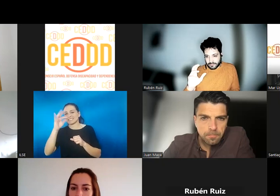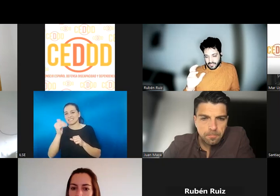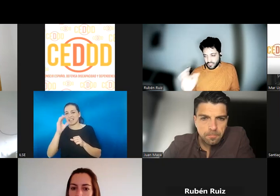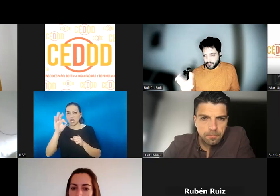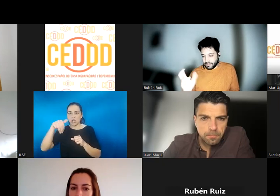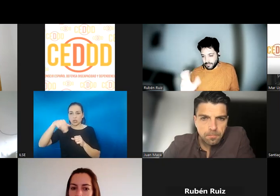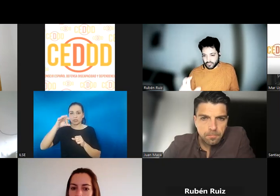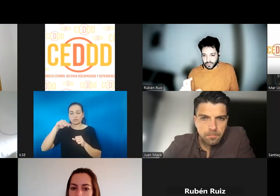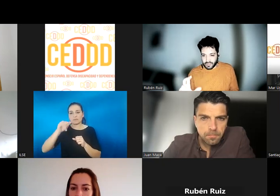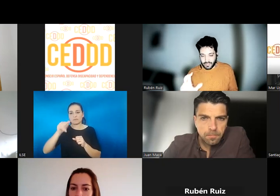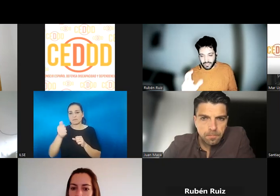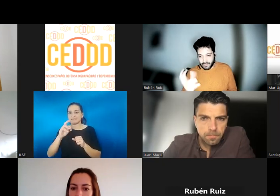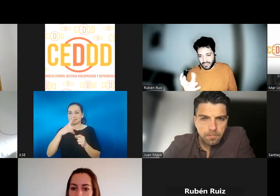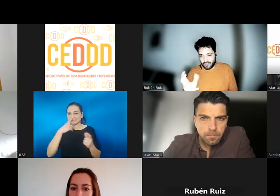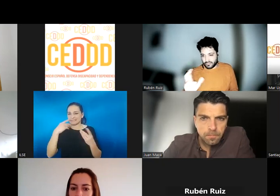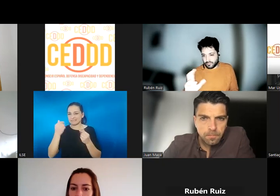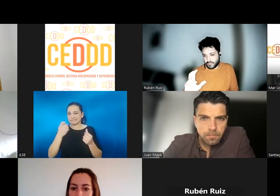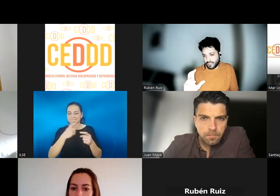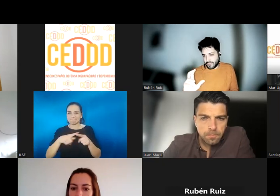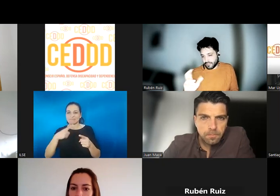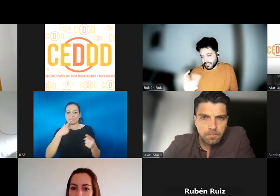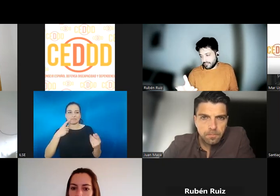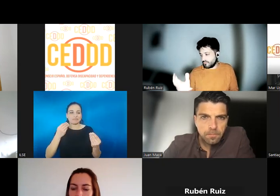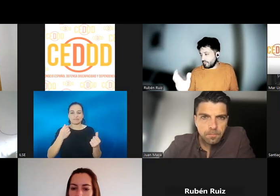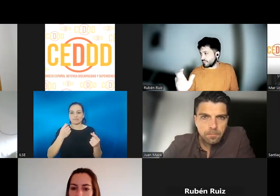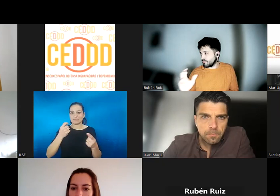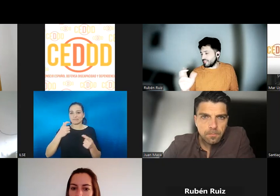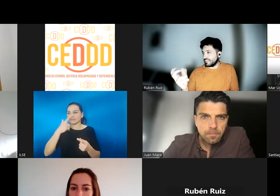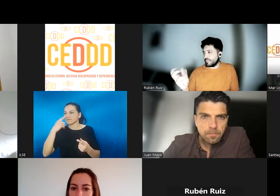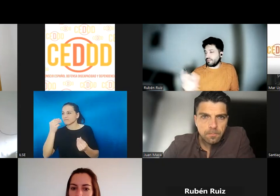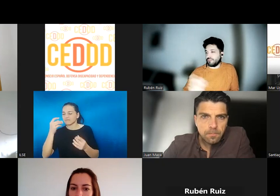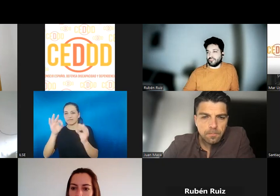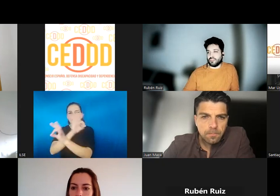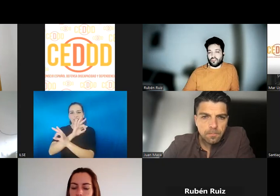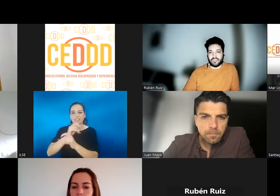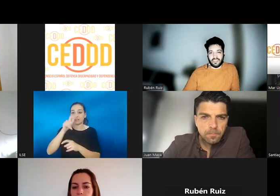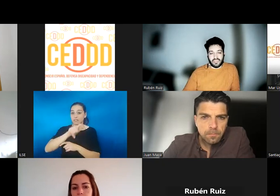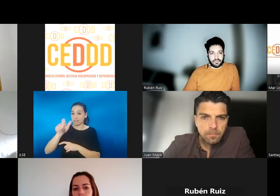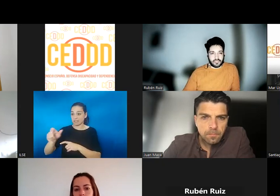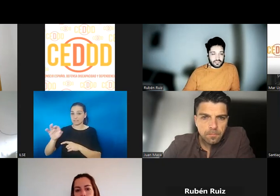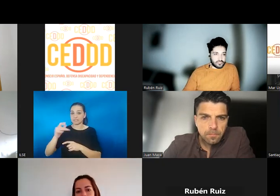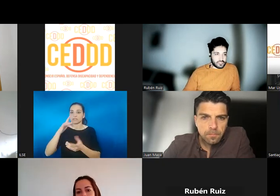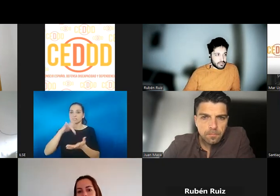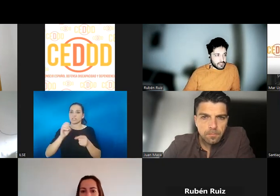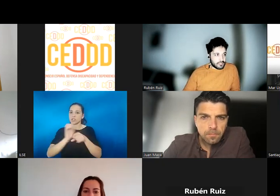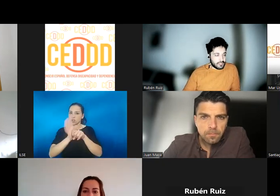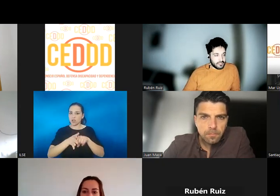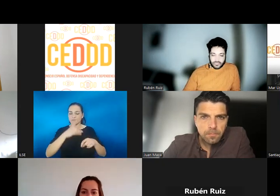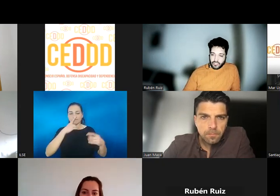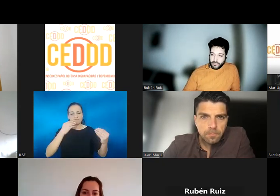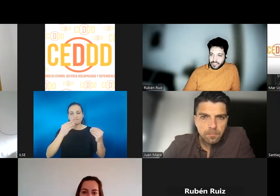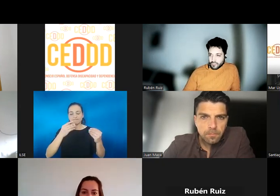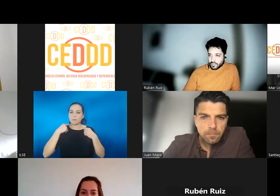sí los percibía, pero los percibía mal o los percibía diferente. Tú hablas con gente que ha perdido olfato con el COVID y dices, sí, yo es que hace,